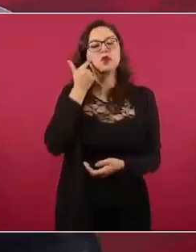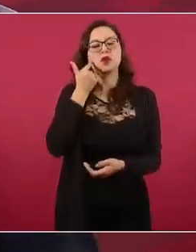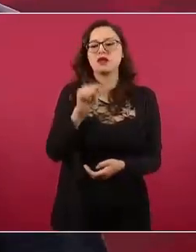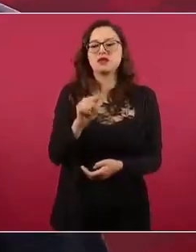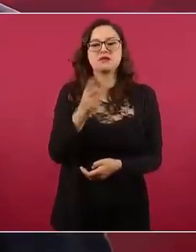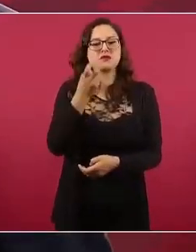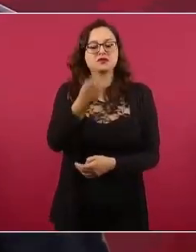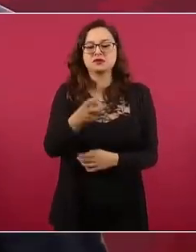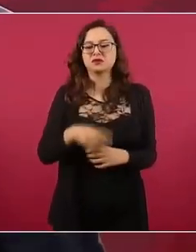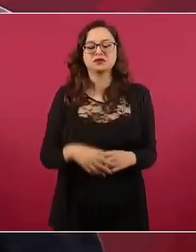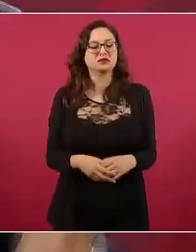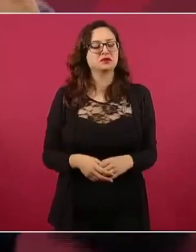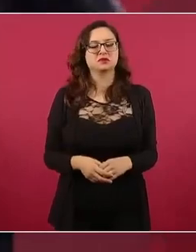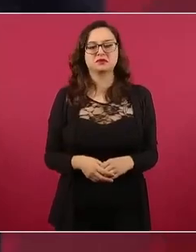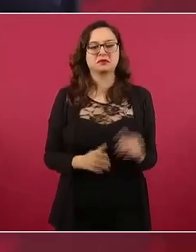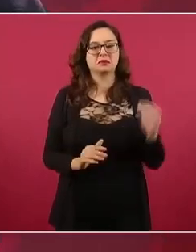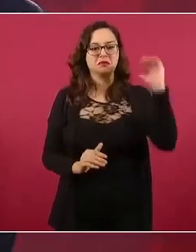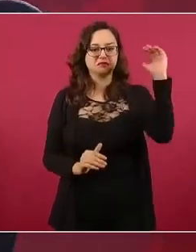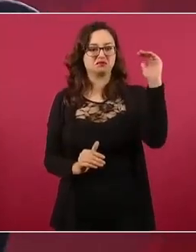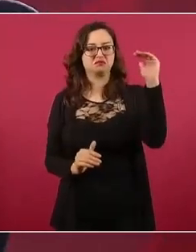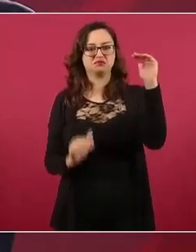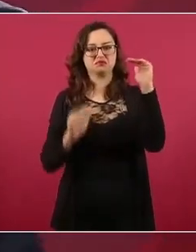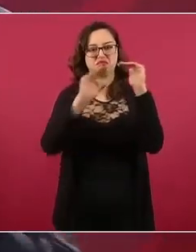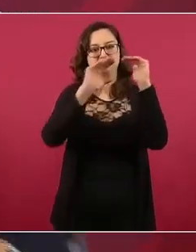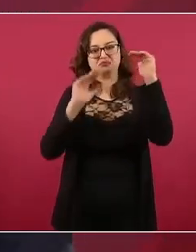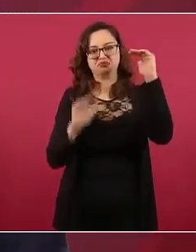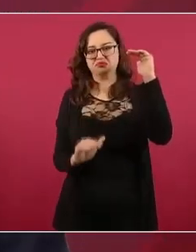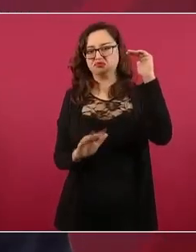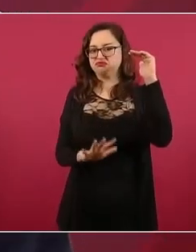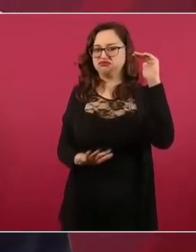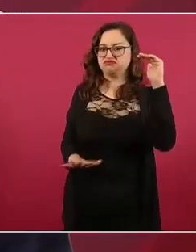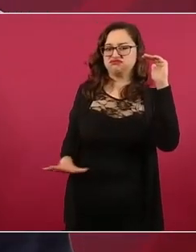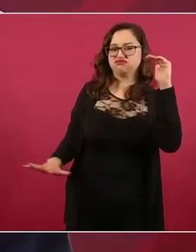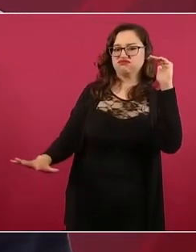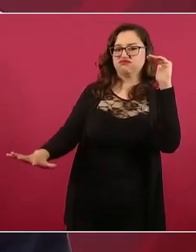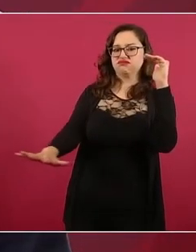que fue lo que sucedió durante el periodo neoliberal.